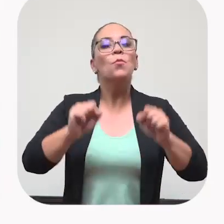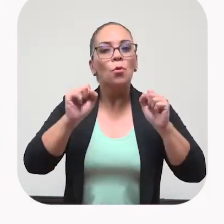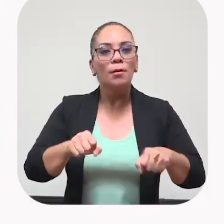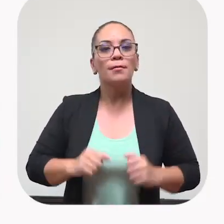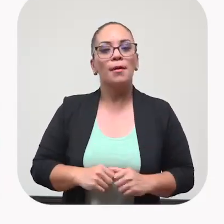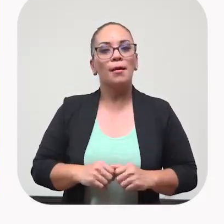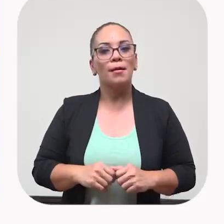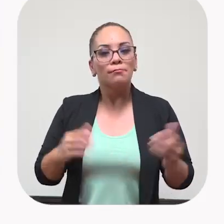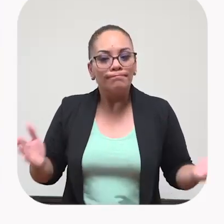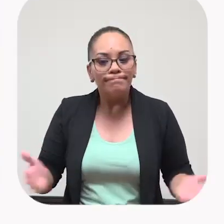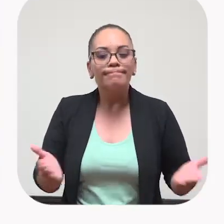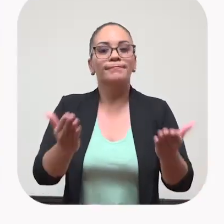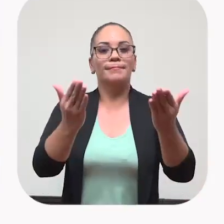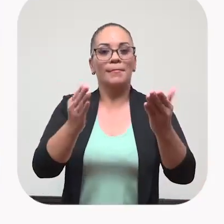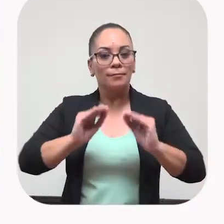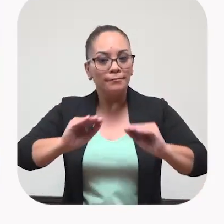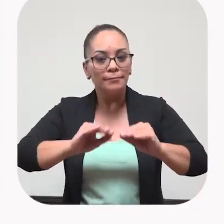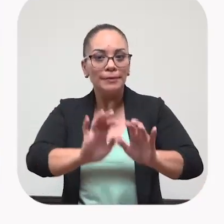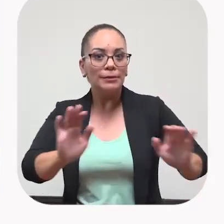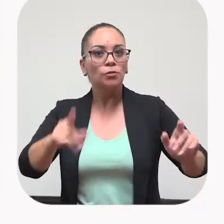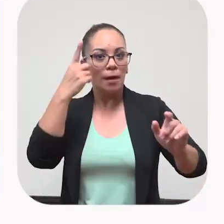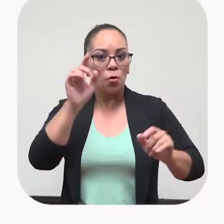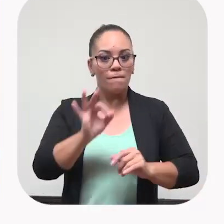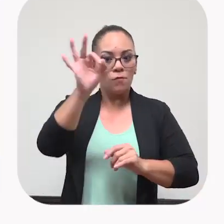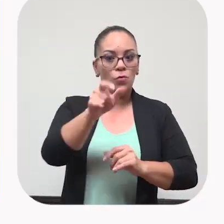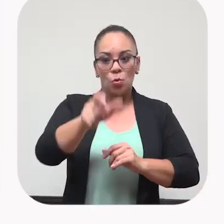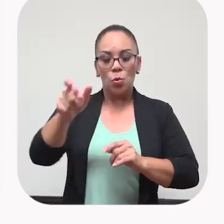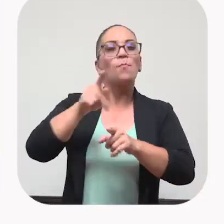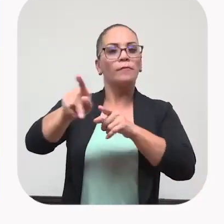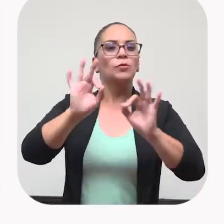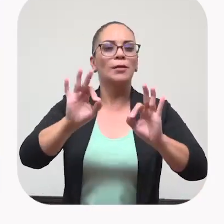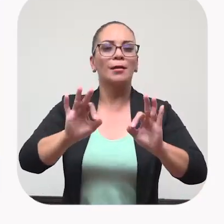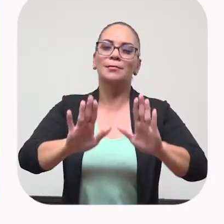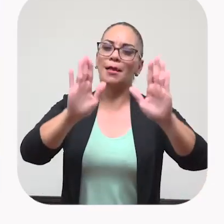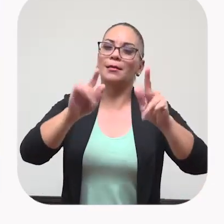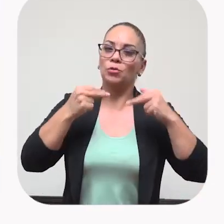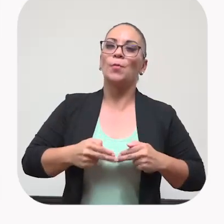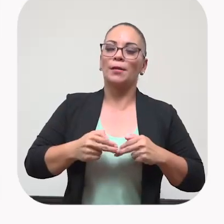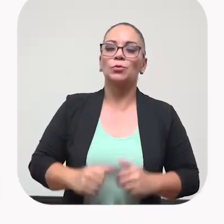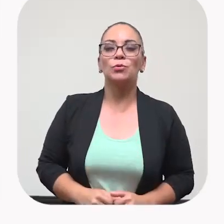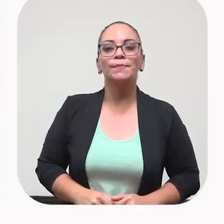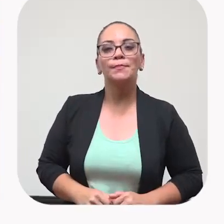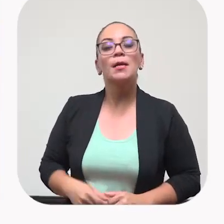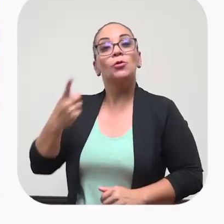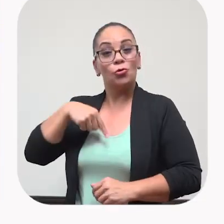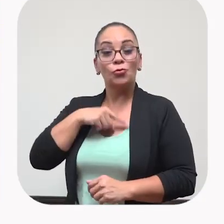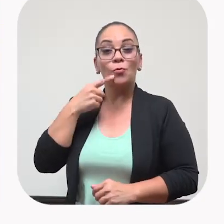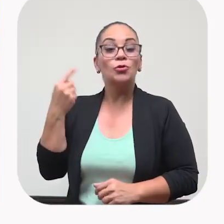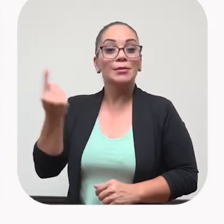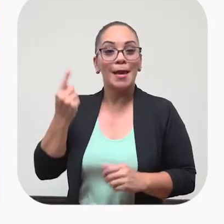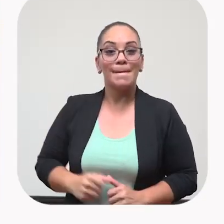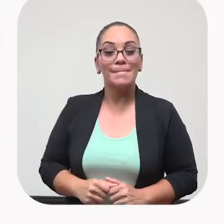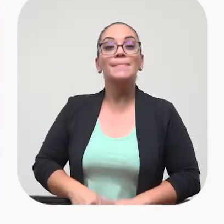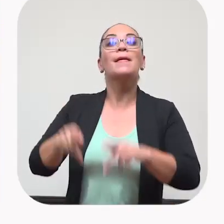impulsar a estos niños, ¿verdad? A que sean grandes profesionales, grandes seres humanos, ¿verdad? En un futuro. Y nosotros lo